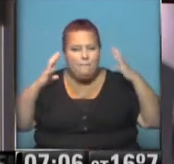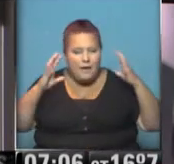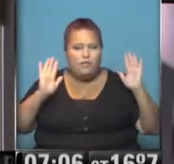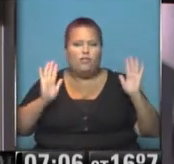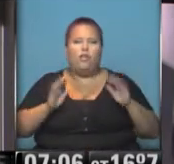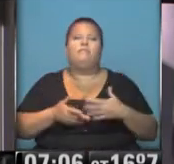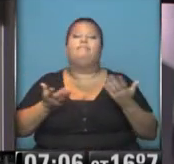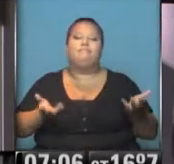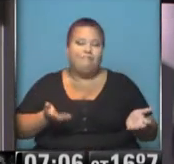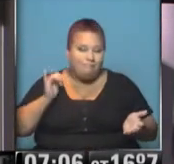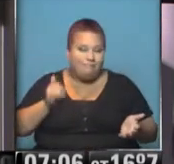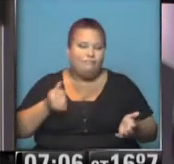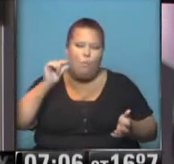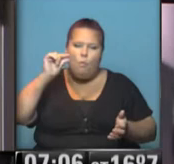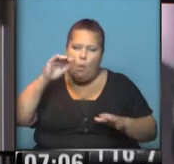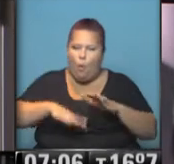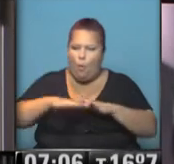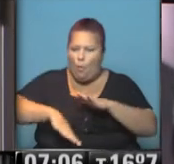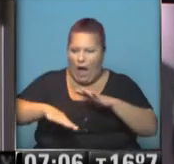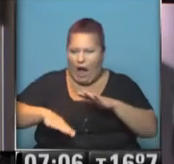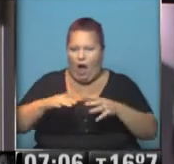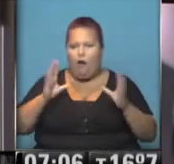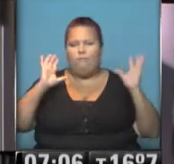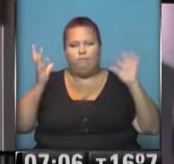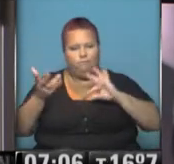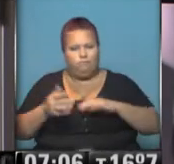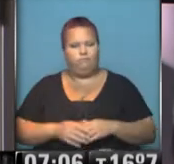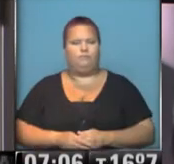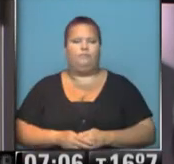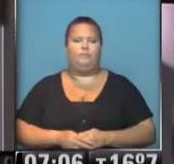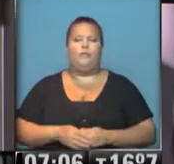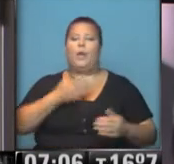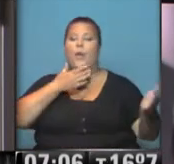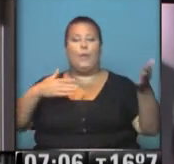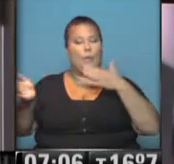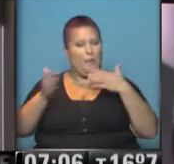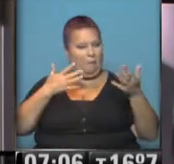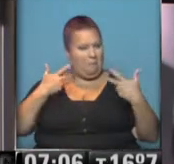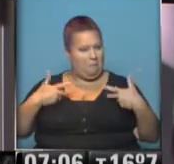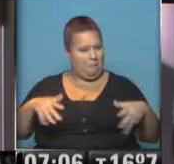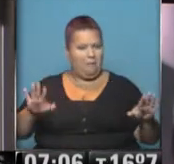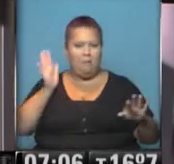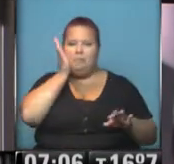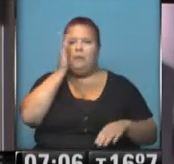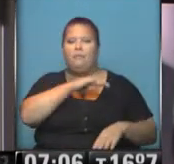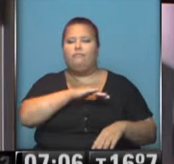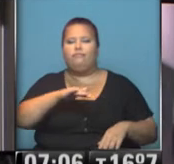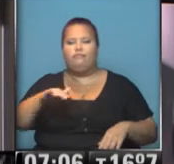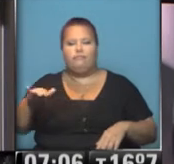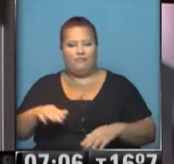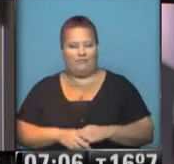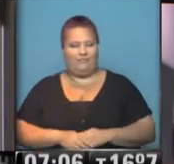y sí, un poquito bajo su valor medio normal. El viento tranquilito, está como durmiendo todavía.